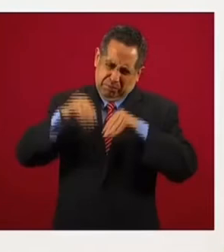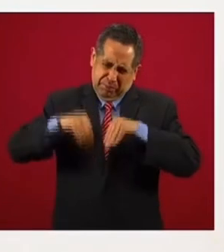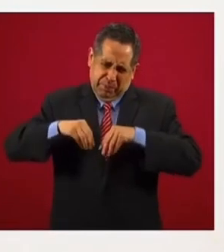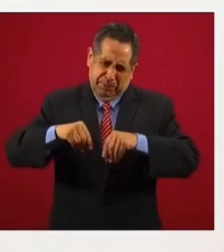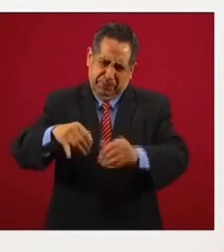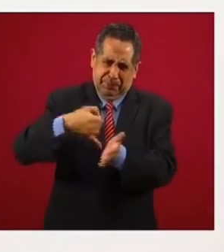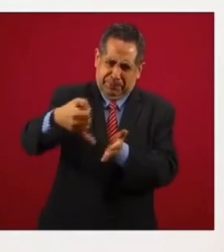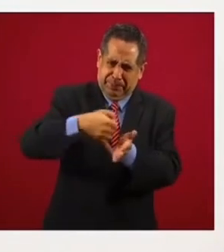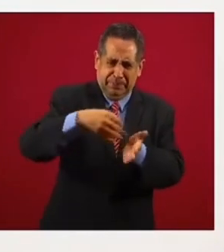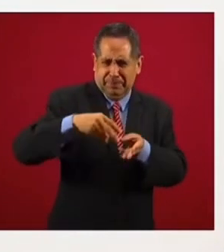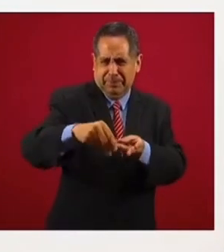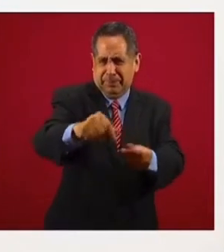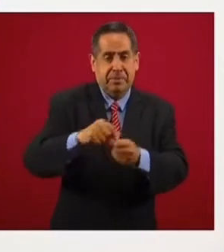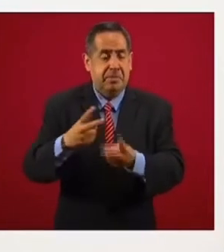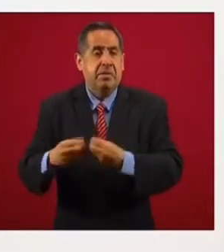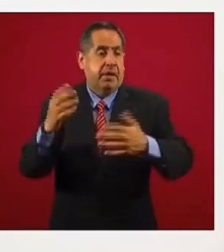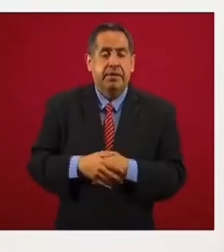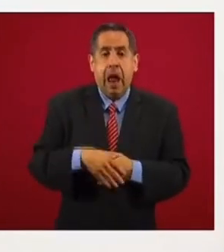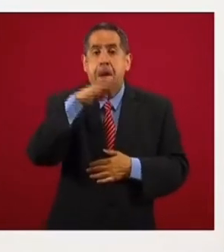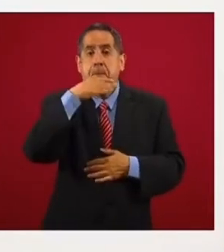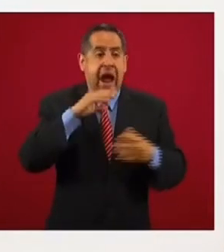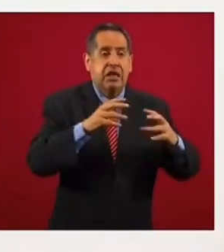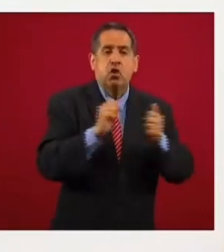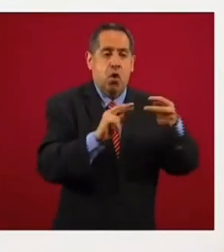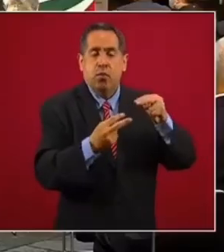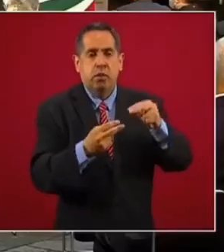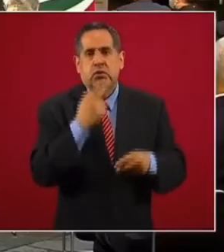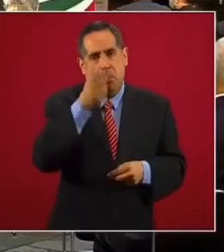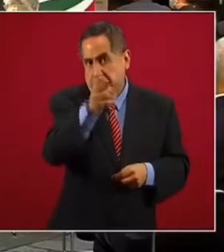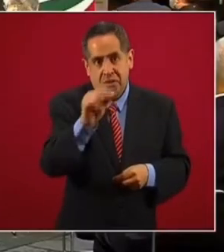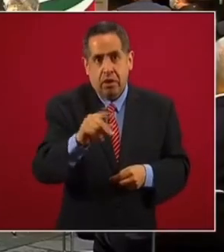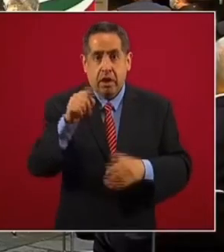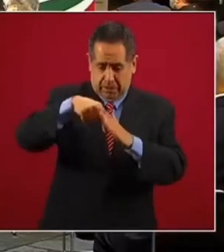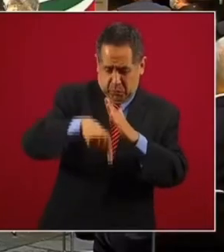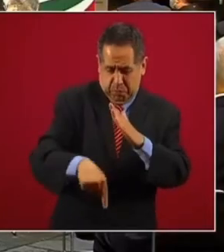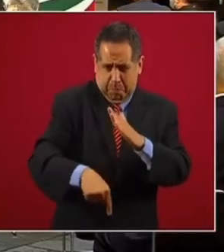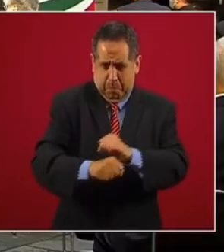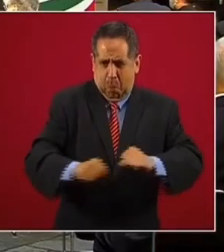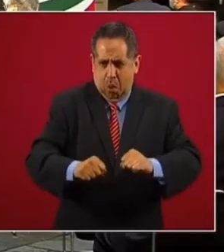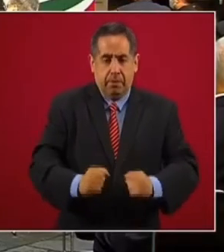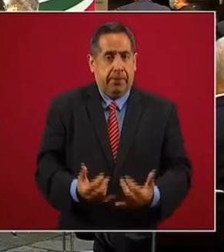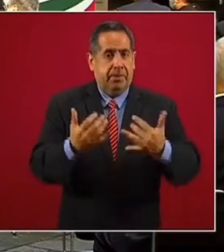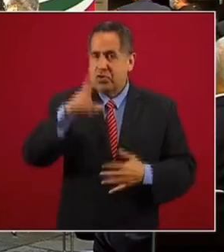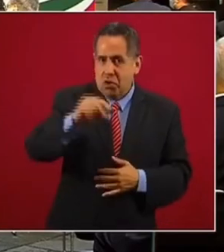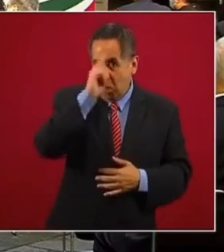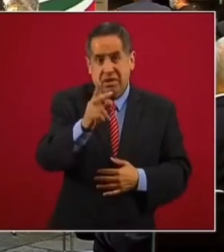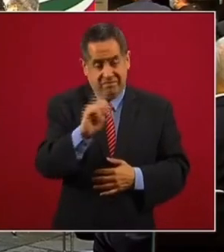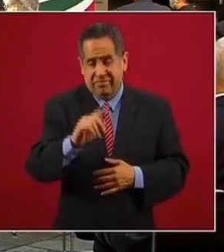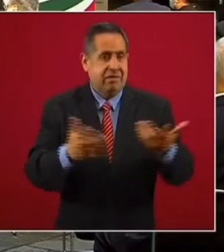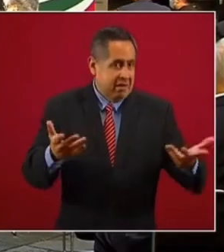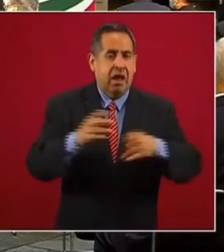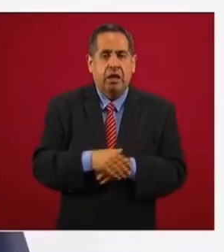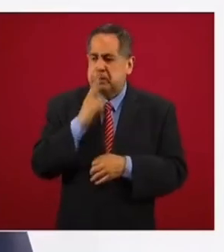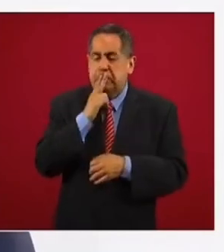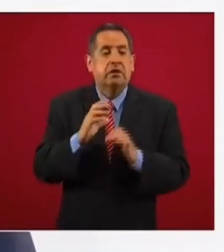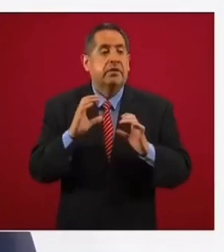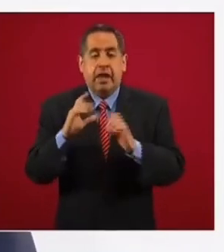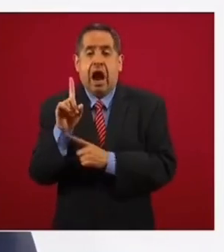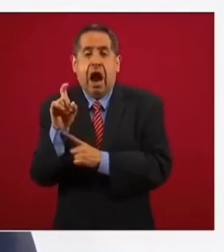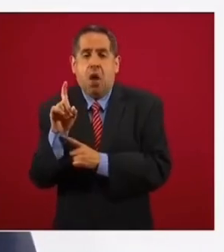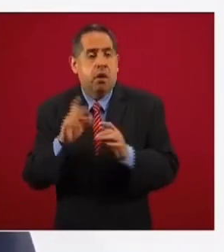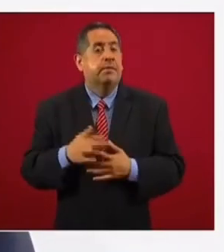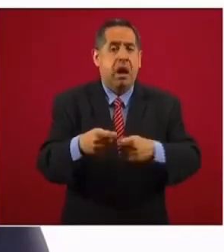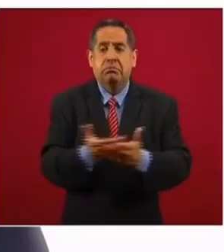No se permite el uso del maíz transgénico ni el fracking, se cuida el agua. Y no hemos entregado ni una sola concesión